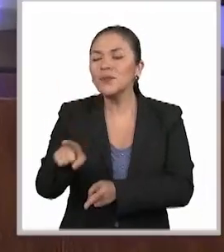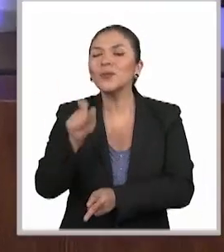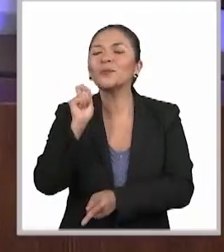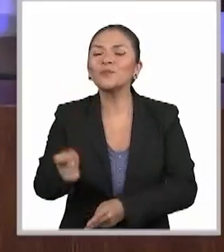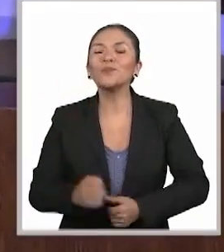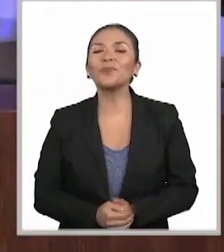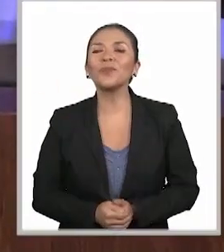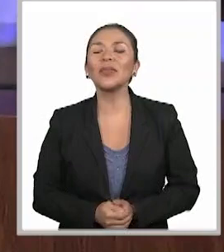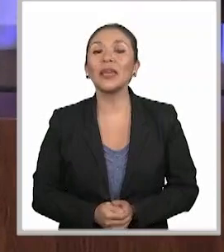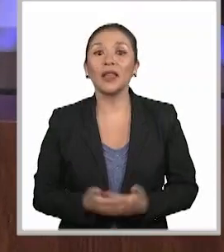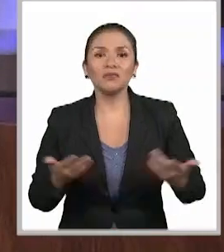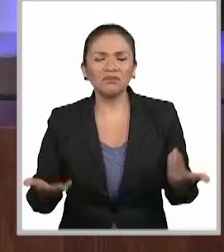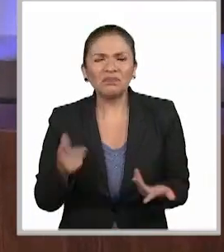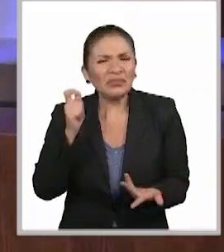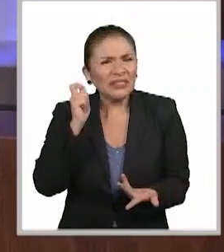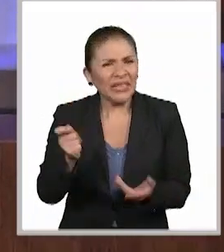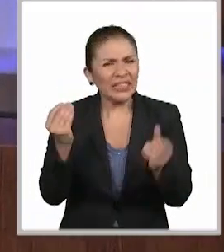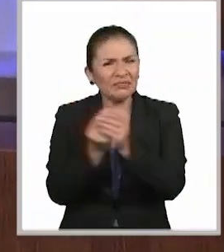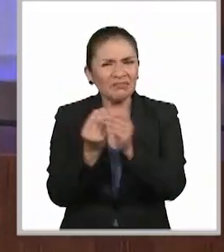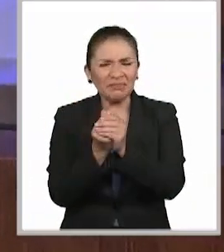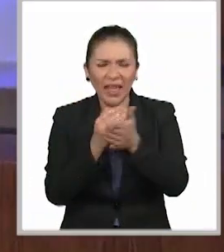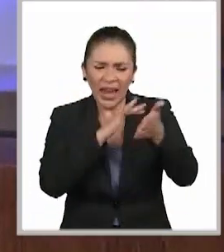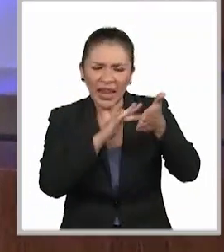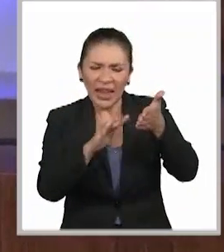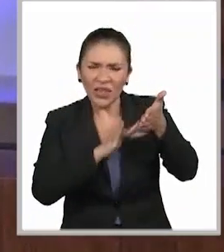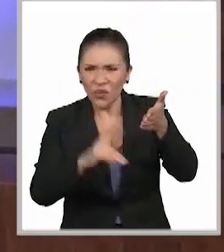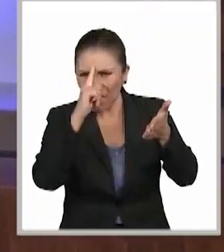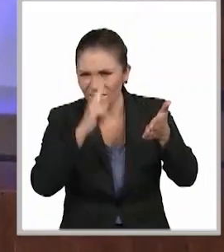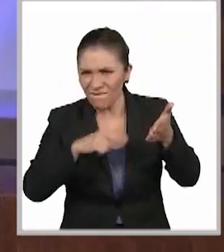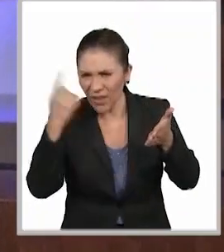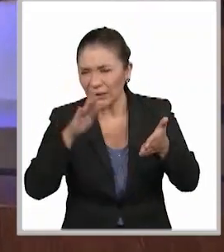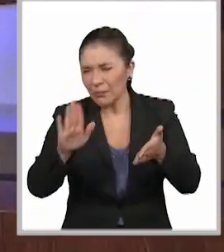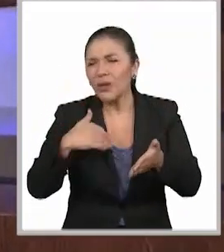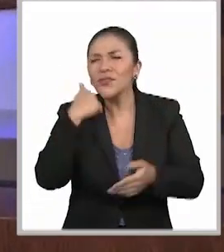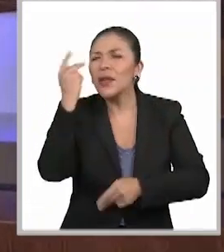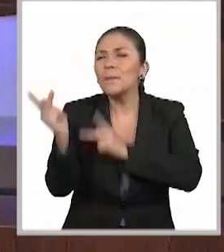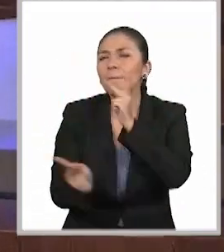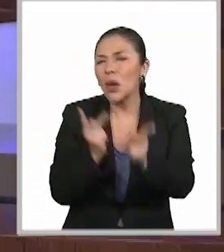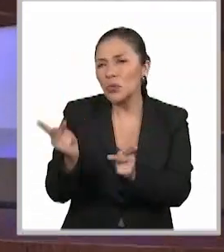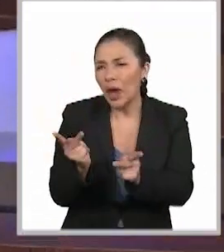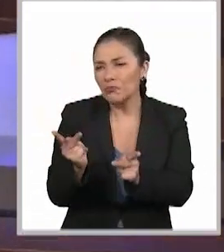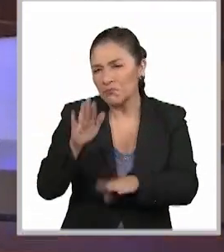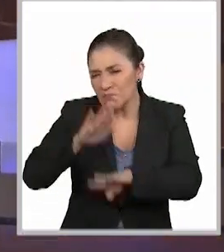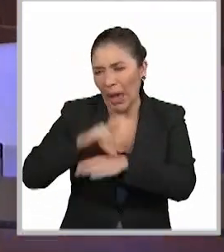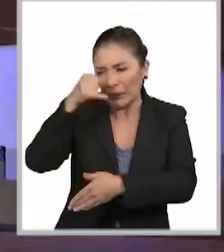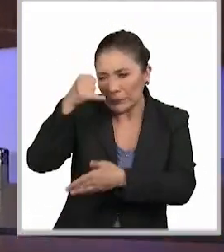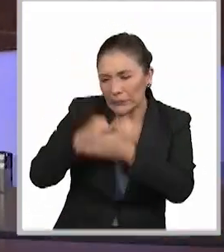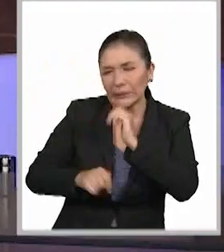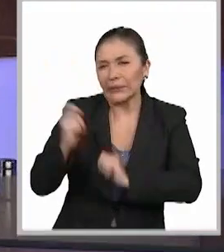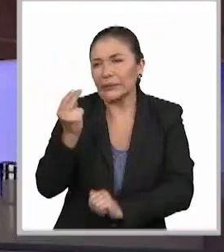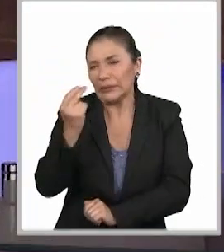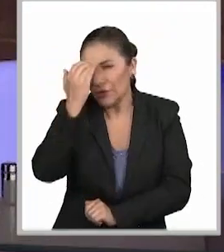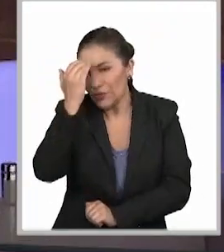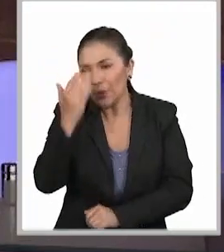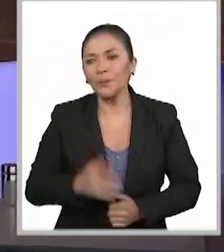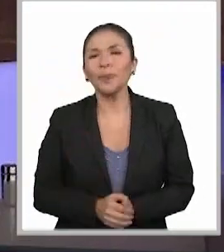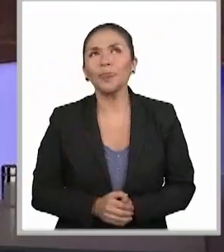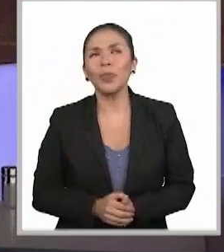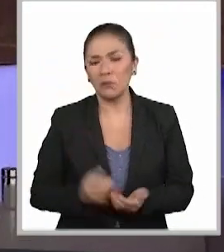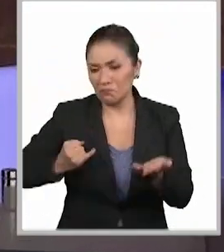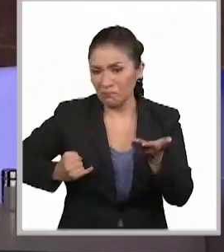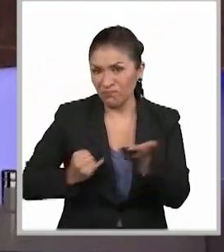platicábamos precisamente, Paula, en qué consiste la lectura fácil. Pero me gustaría preguntarte y probablemente abondar un poquito más,